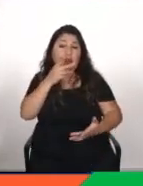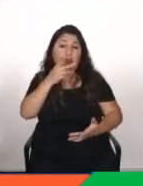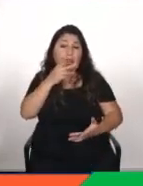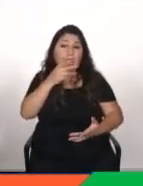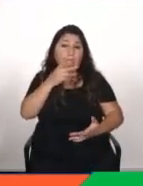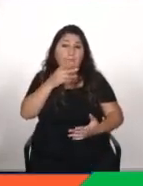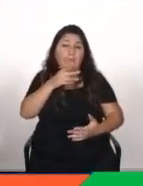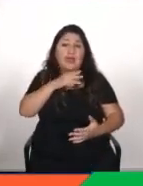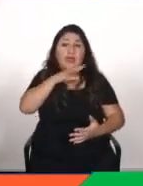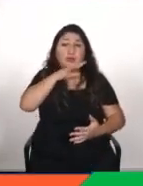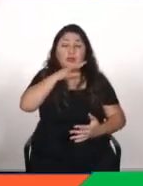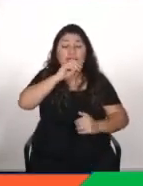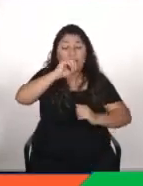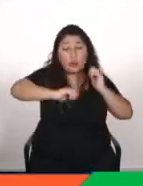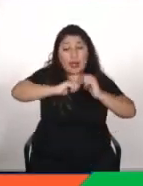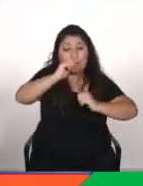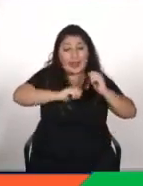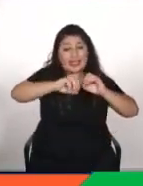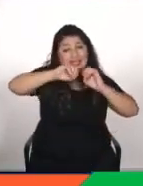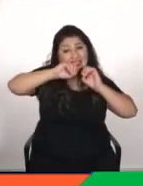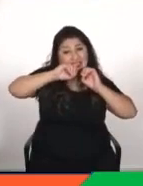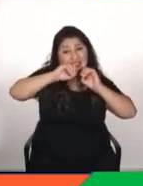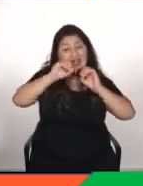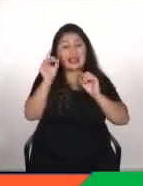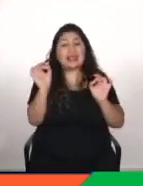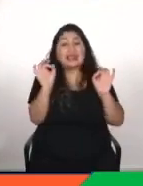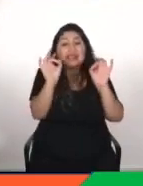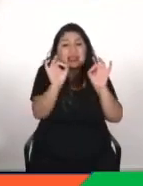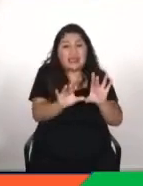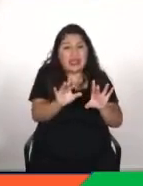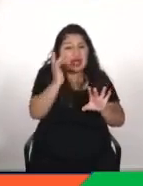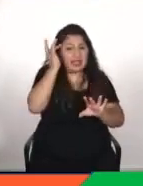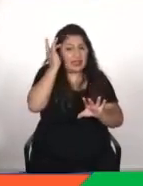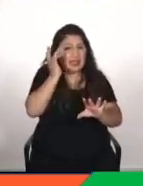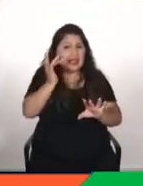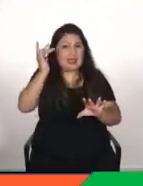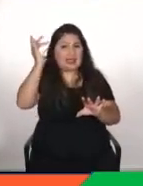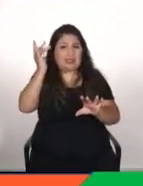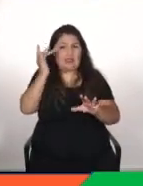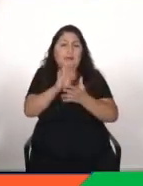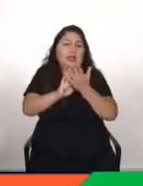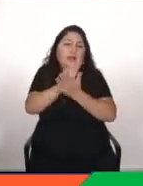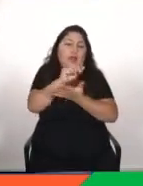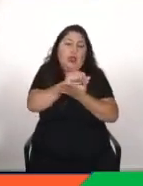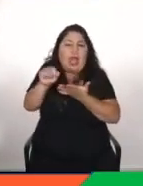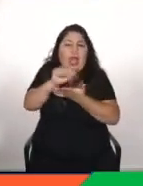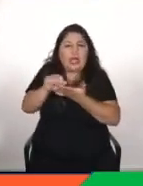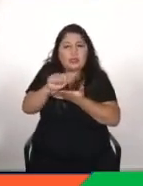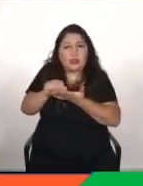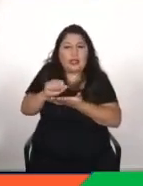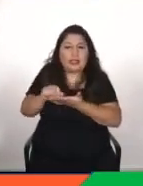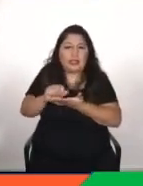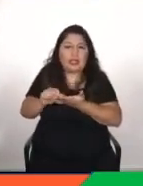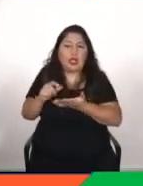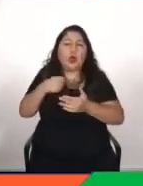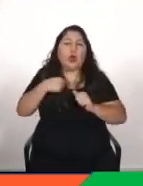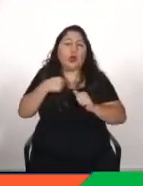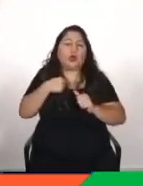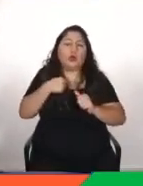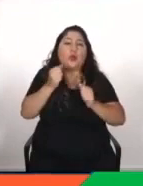codificar la inteligencia de la máquina Es decir, oye, tienes que resolver una tarea ¿Vale? Por ejemplo, jugar al ajedrez Pues yo puedo programar explícitamente